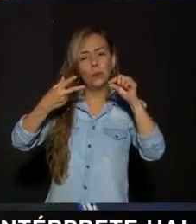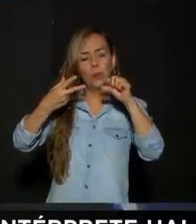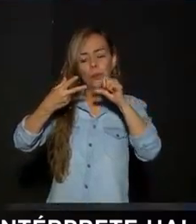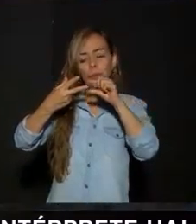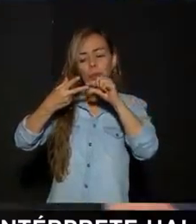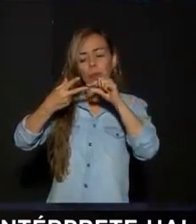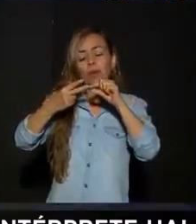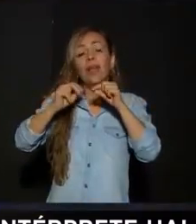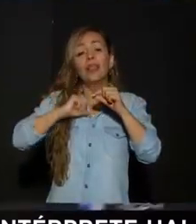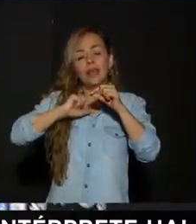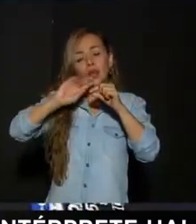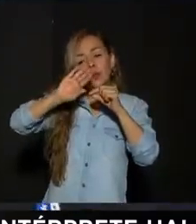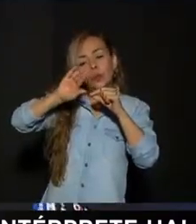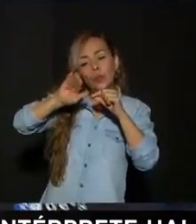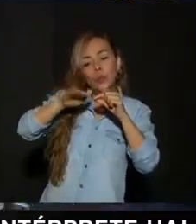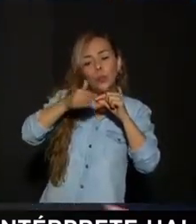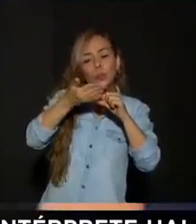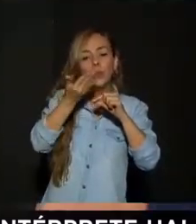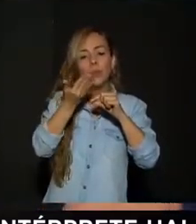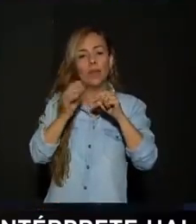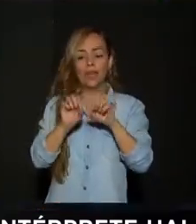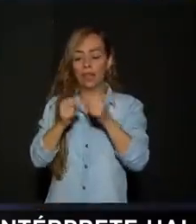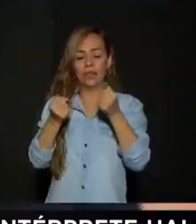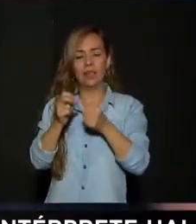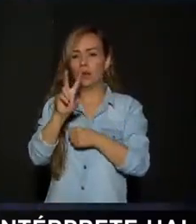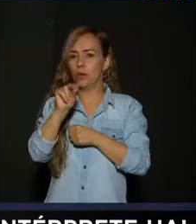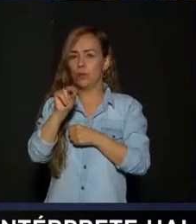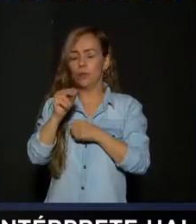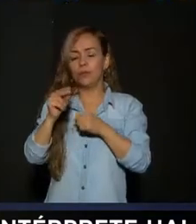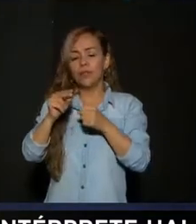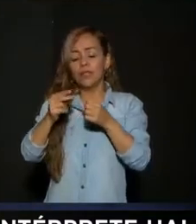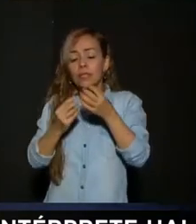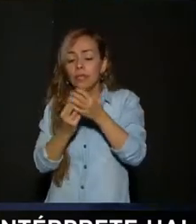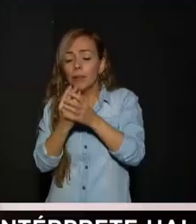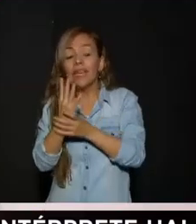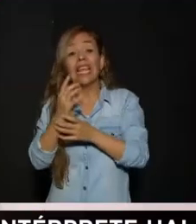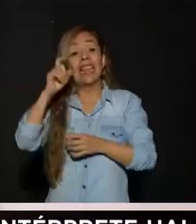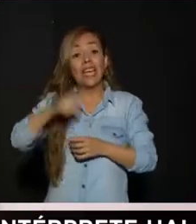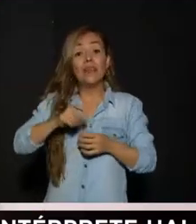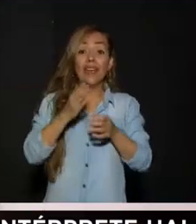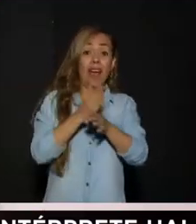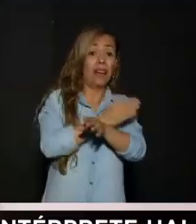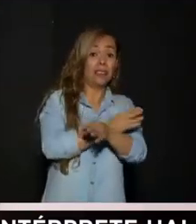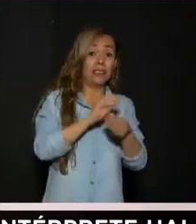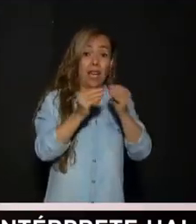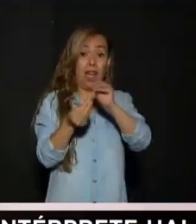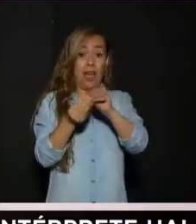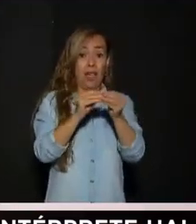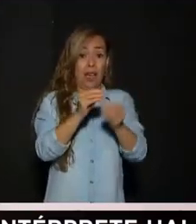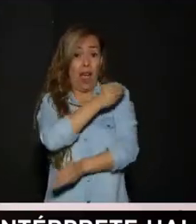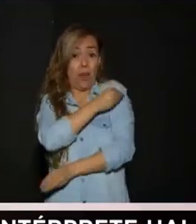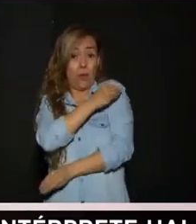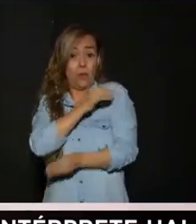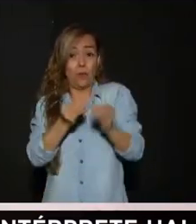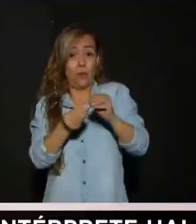Una pequeña Curvita ¿Para qué? Para no dañar Las tijeras Siempre deben de estar Desinfectadas Cuando yo vaya A hacer un corte En una